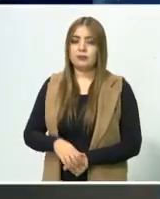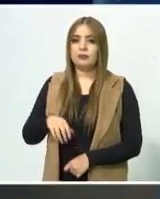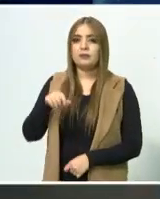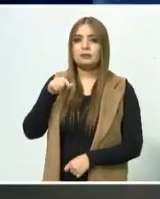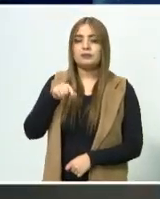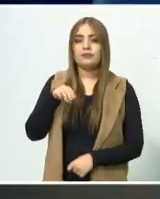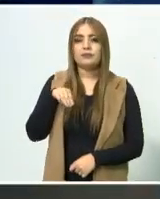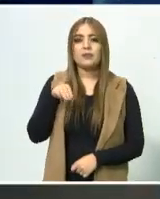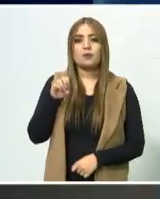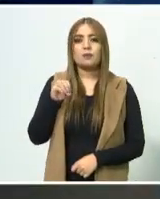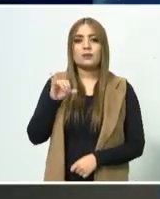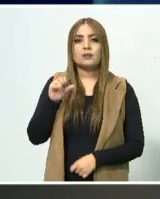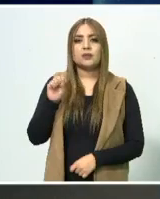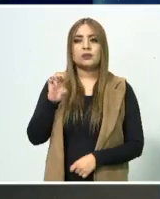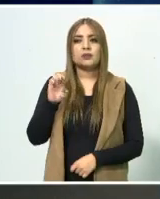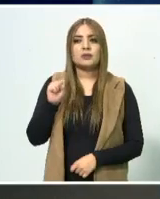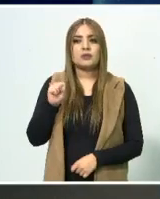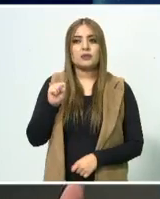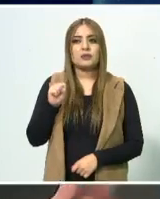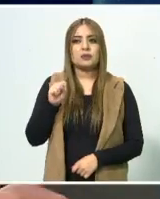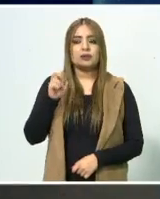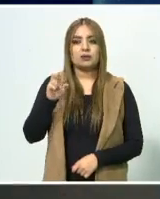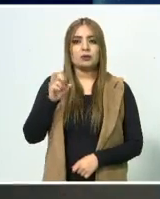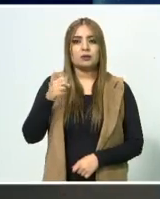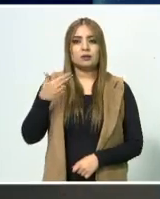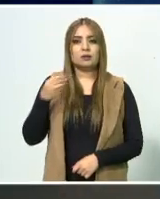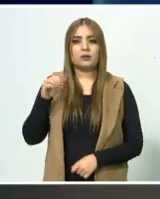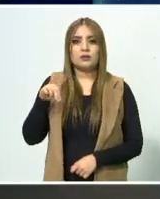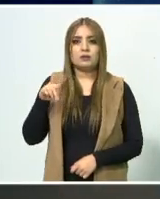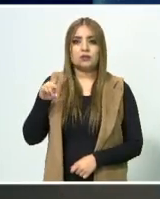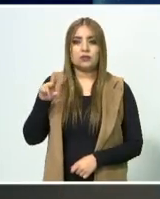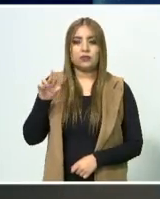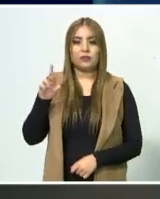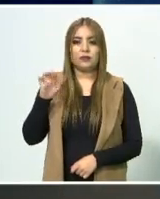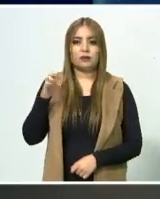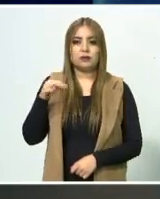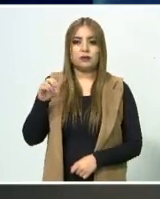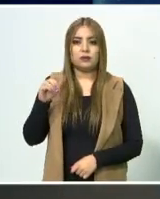Moisés Ramírez, migrante hondureño, por favor, ayúdenlo a levantarse.